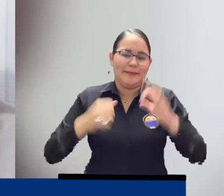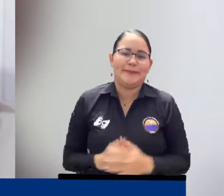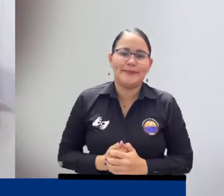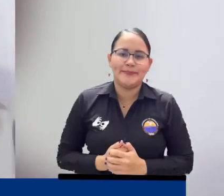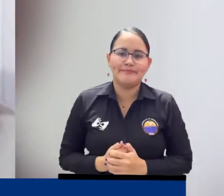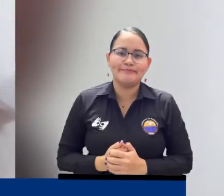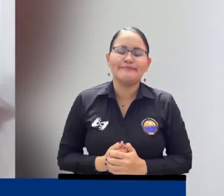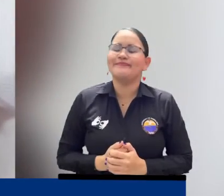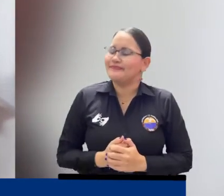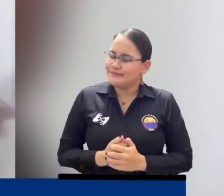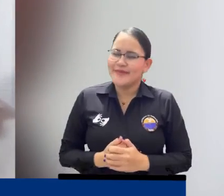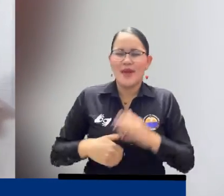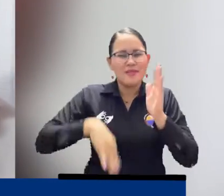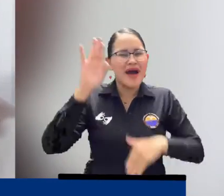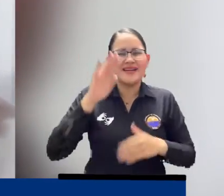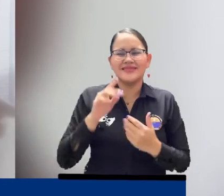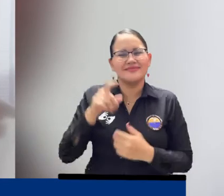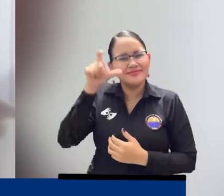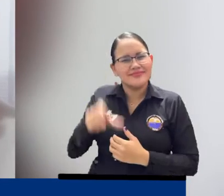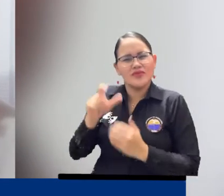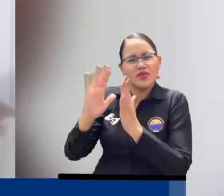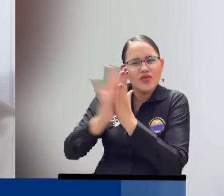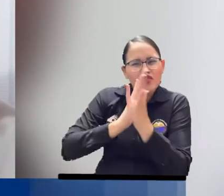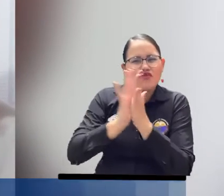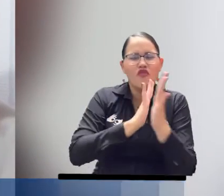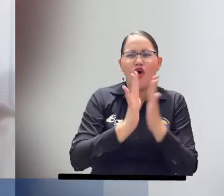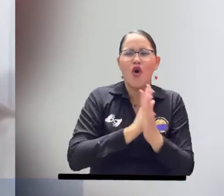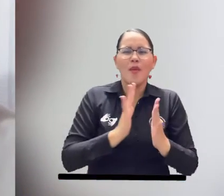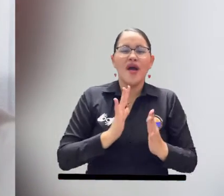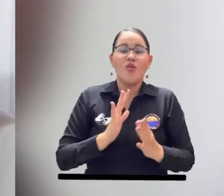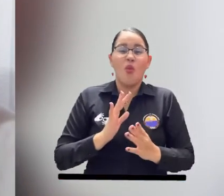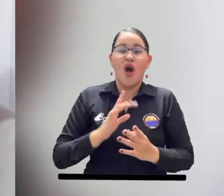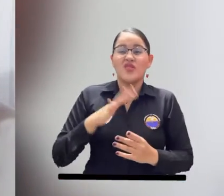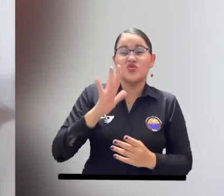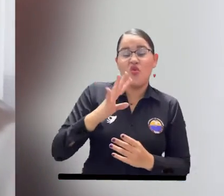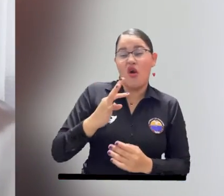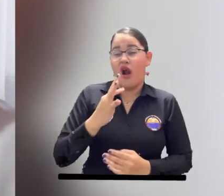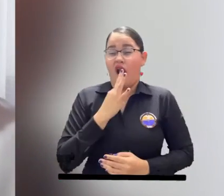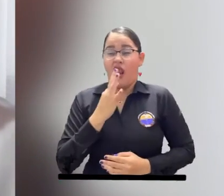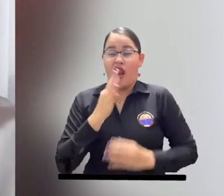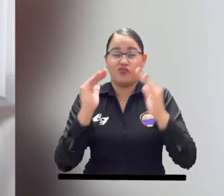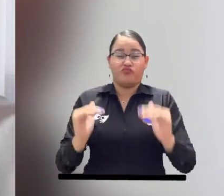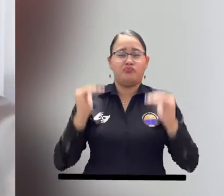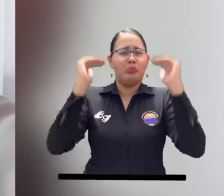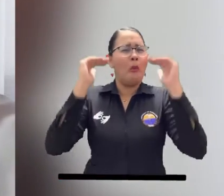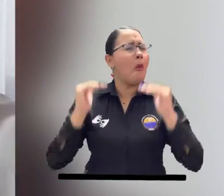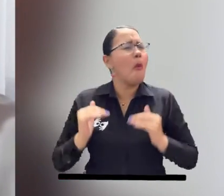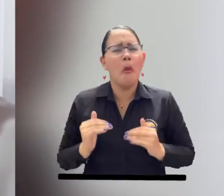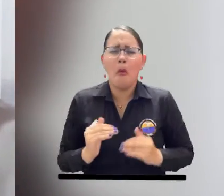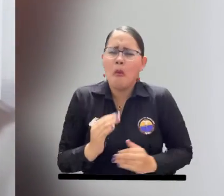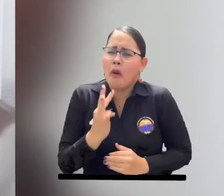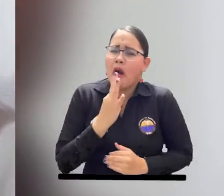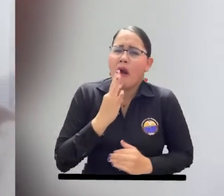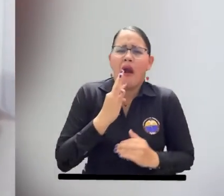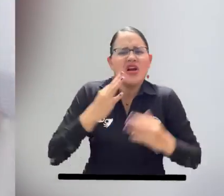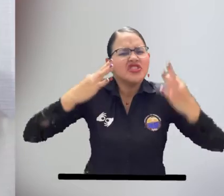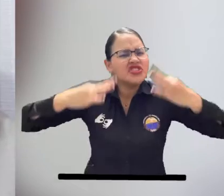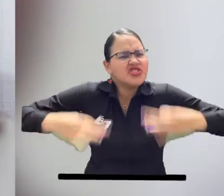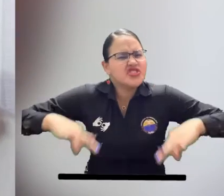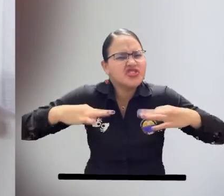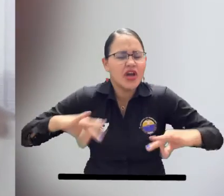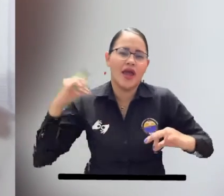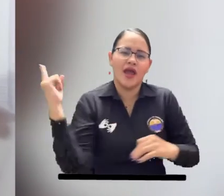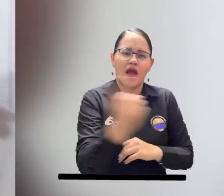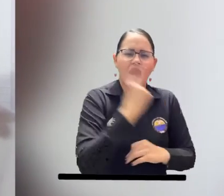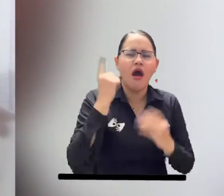lenguaje simple y sencillo que cualquier persona pueda entender y bueno un tema de bastante